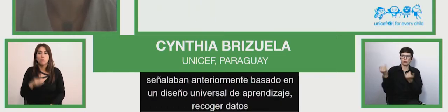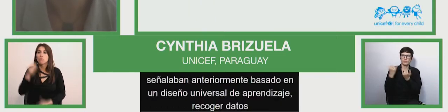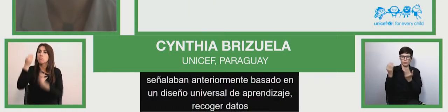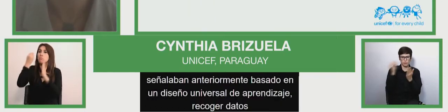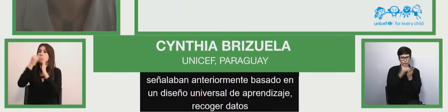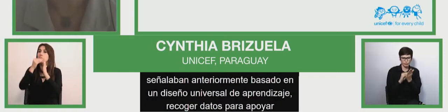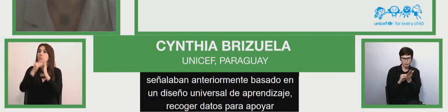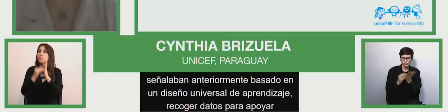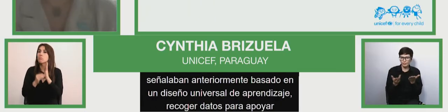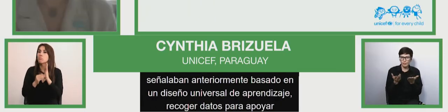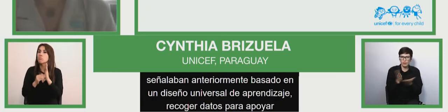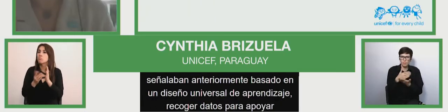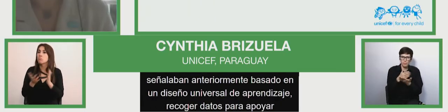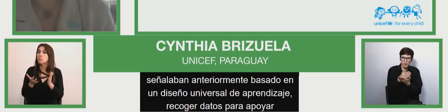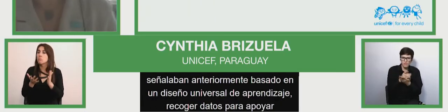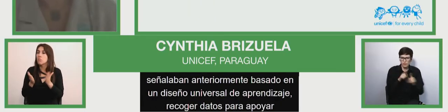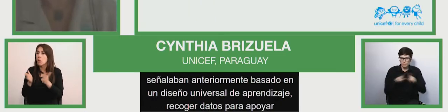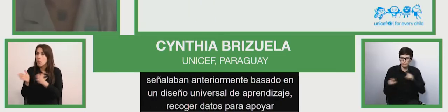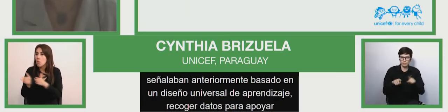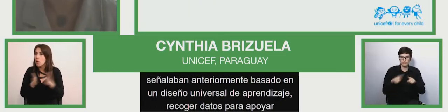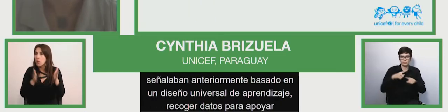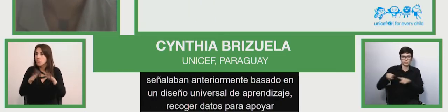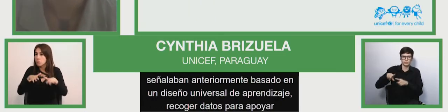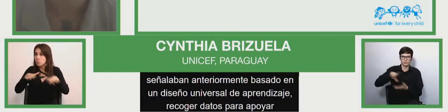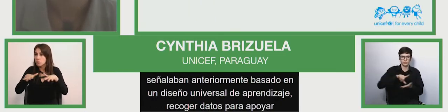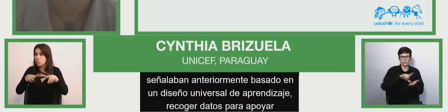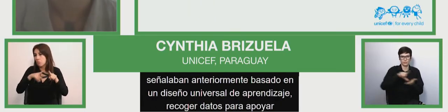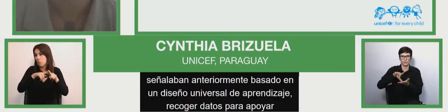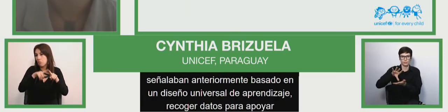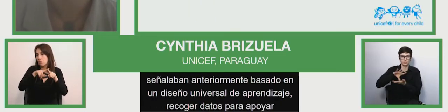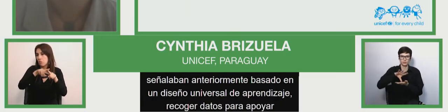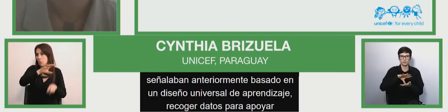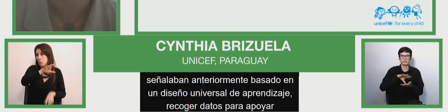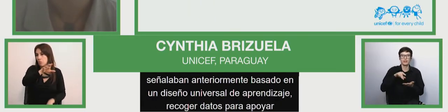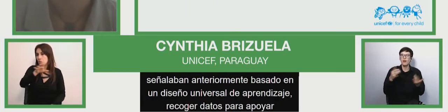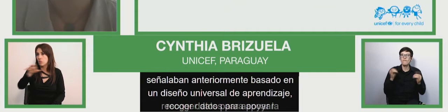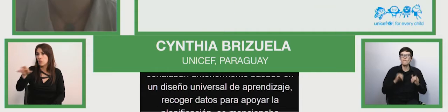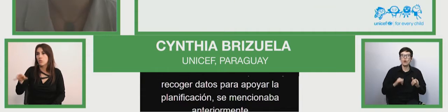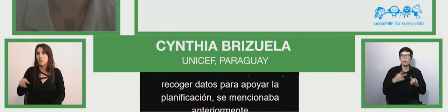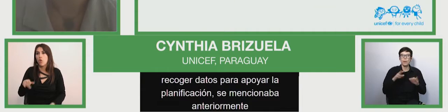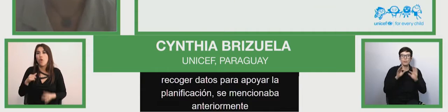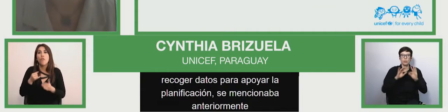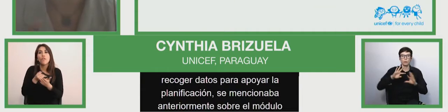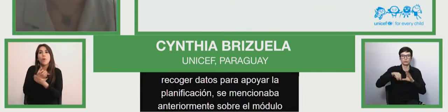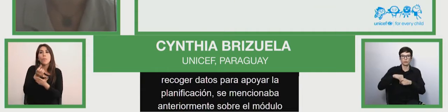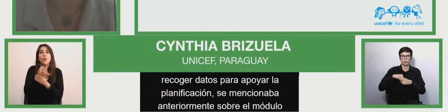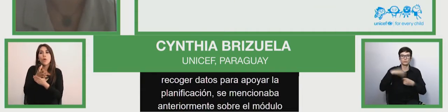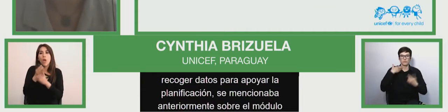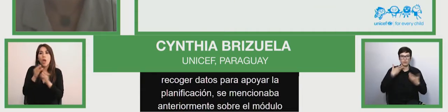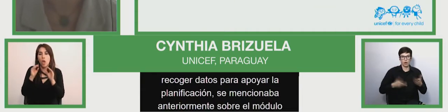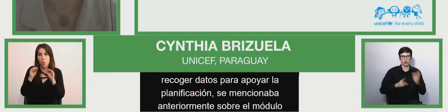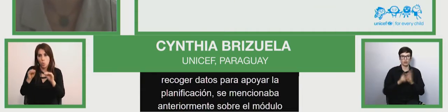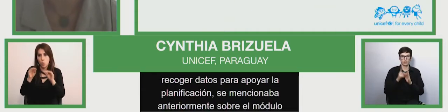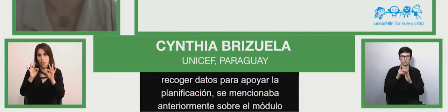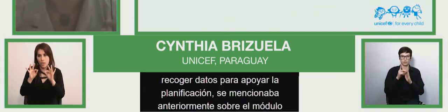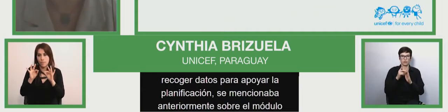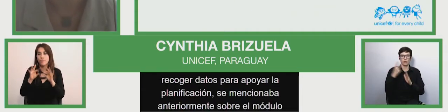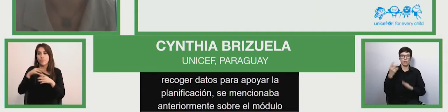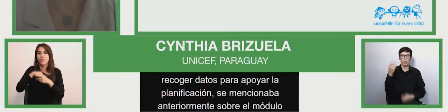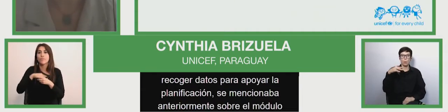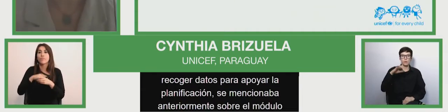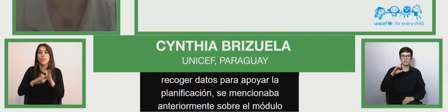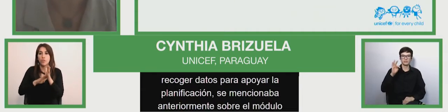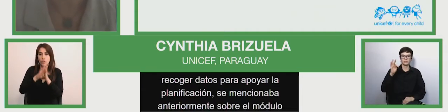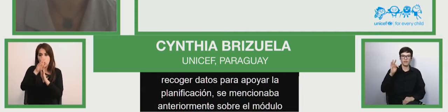se mencionaba anteriormente sobre el módulo de educación inclusiva que se está desarrollando, que desde UNICEF estamos